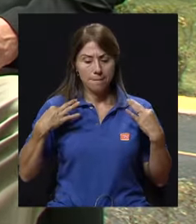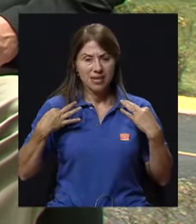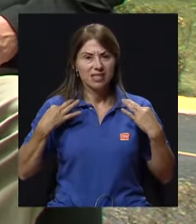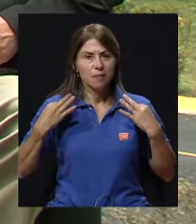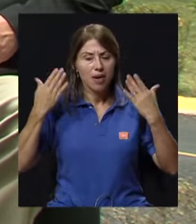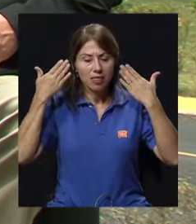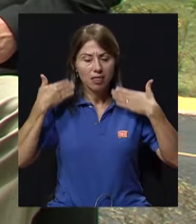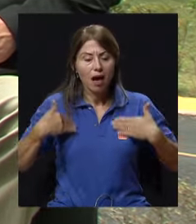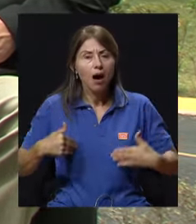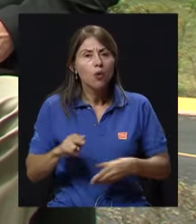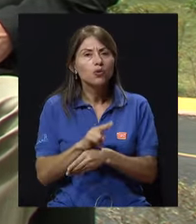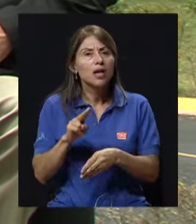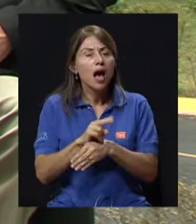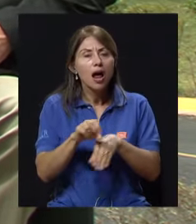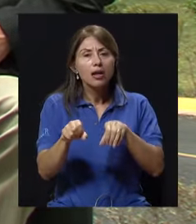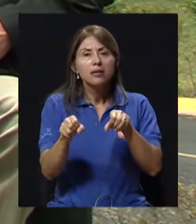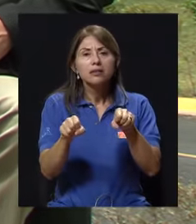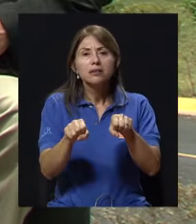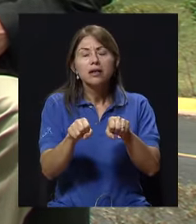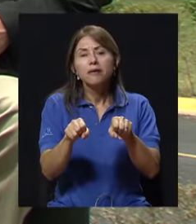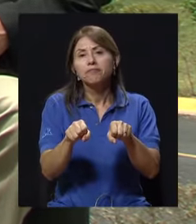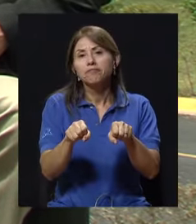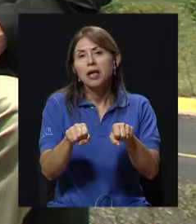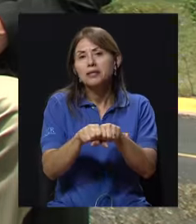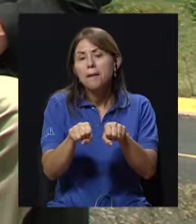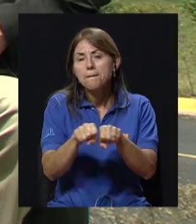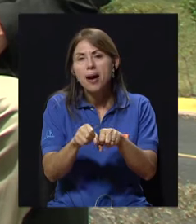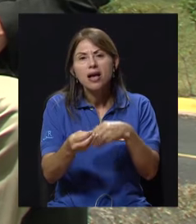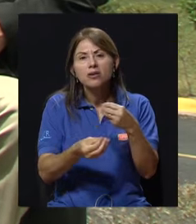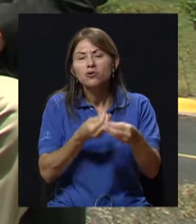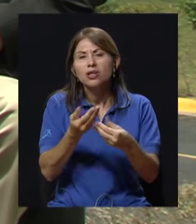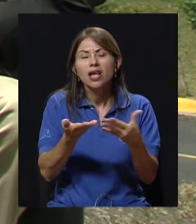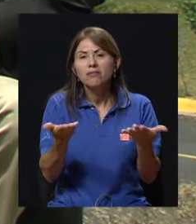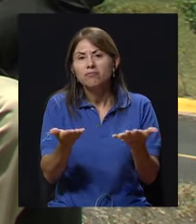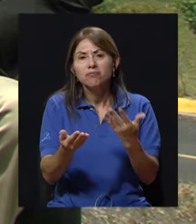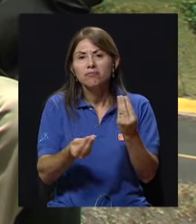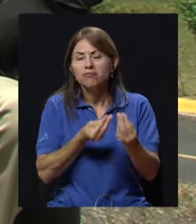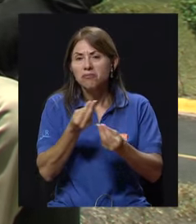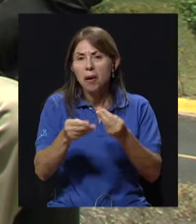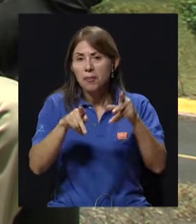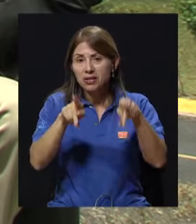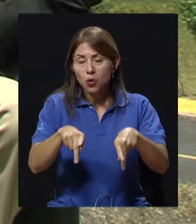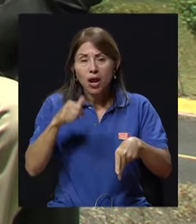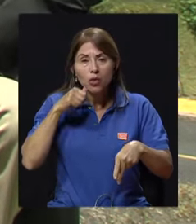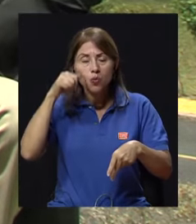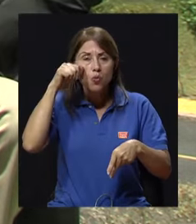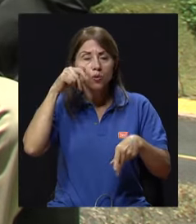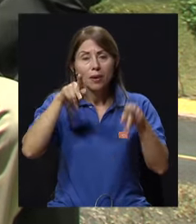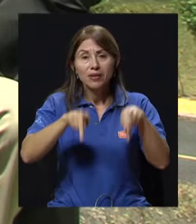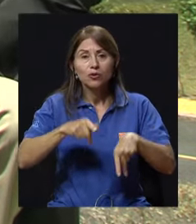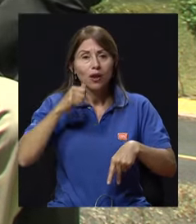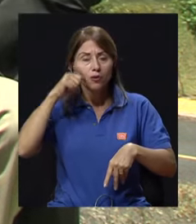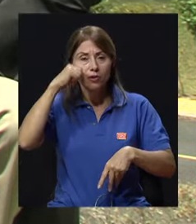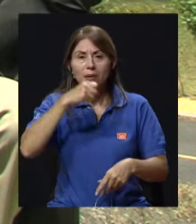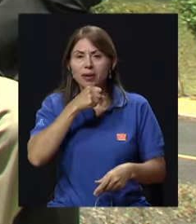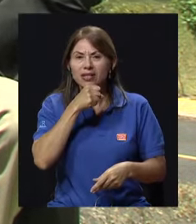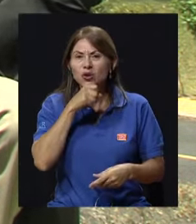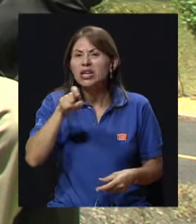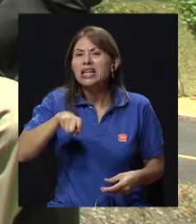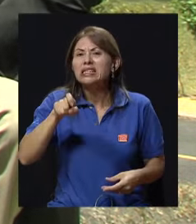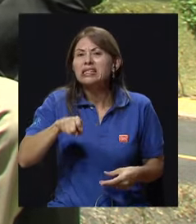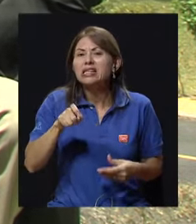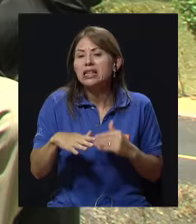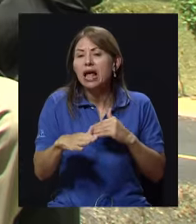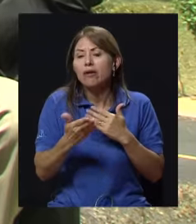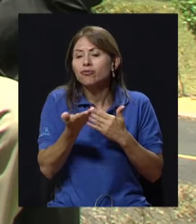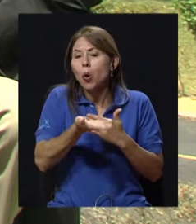vestimenta, tipo de calzado, en términos generales, ¿qué es lo básico que necesita una persona adulta o una persona adulta